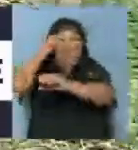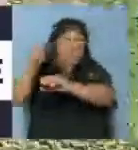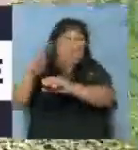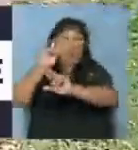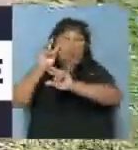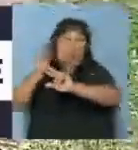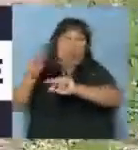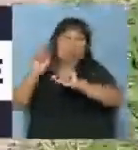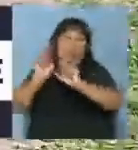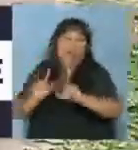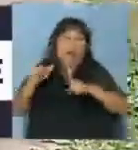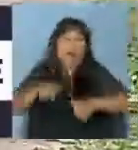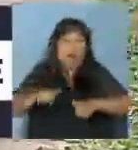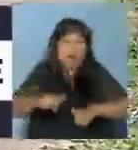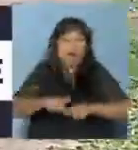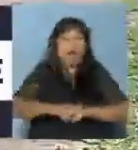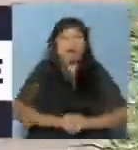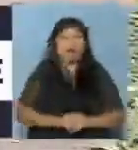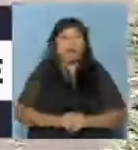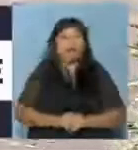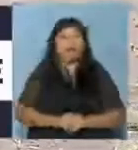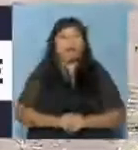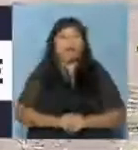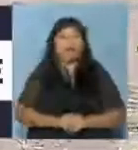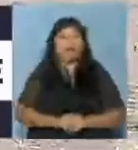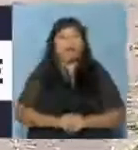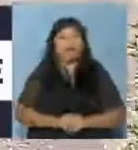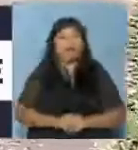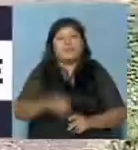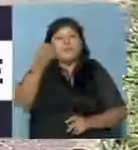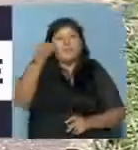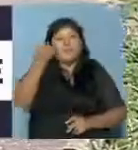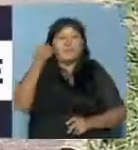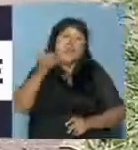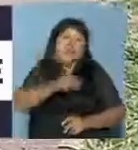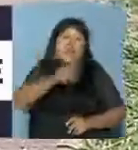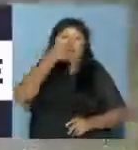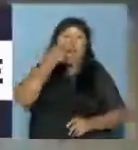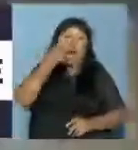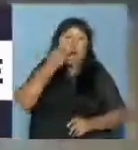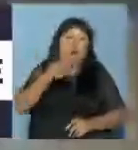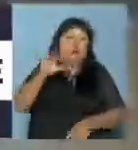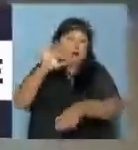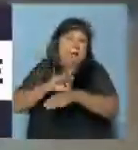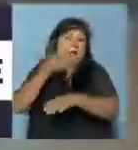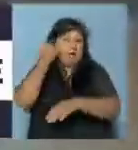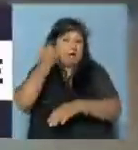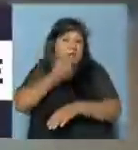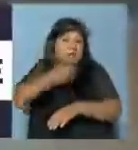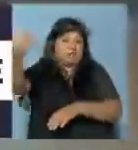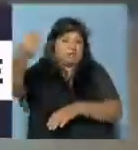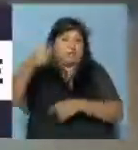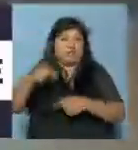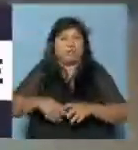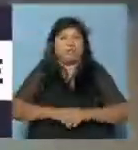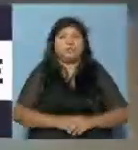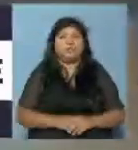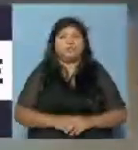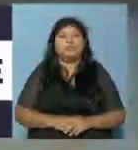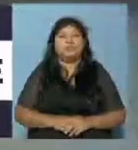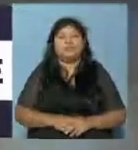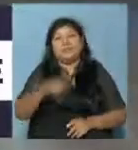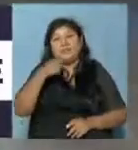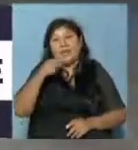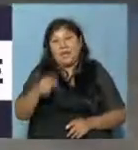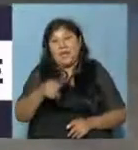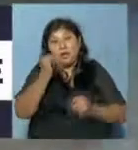por lo tanto hay ya una atención médica para él, teniendo en cuenta lo que acabamos de describir, Omar, que se